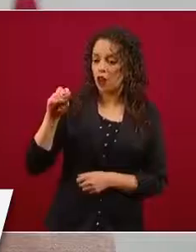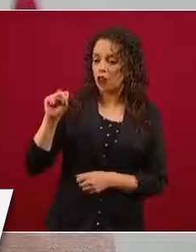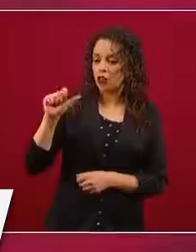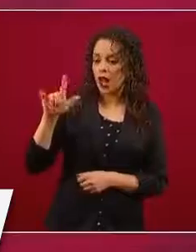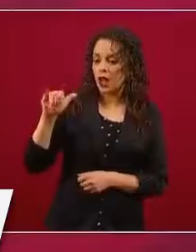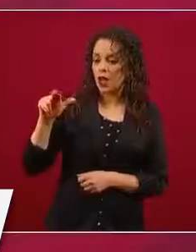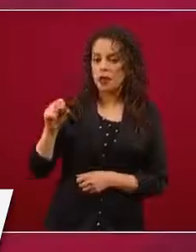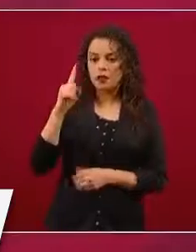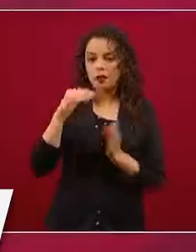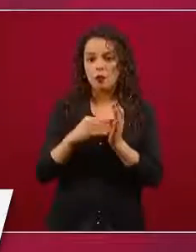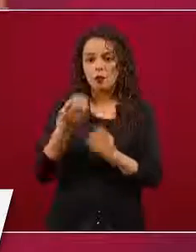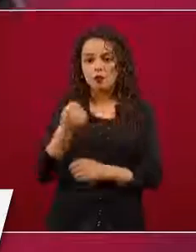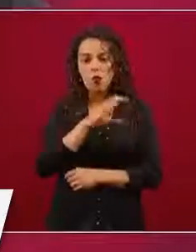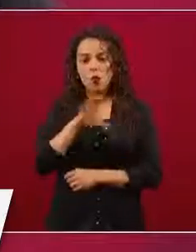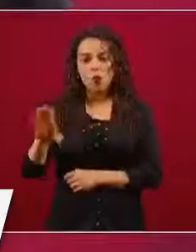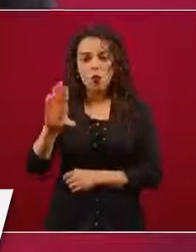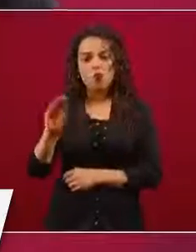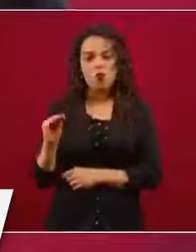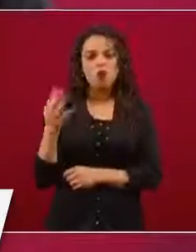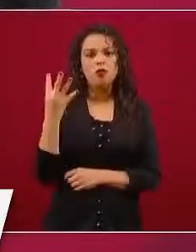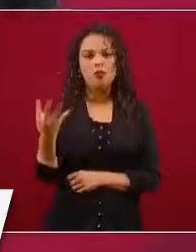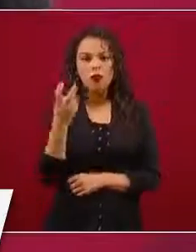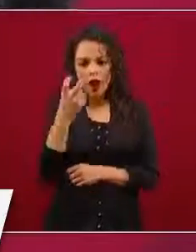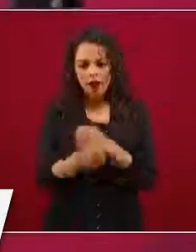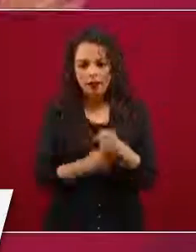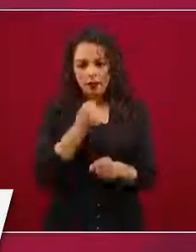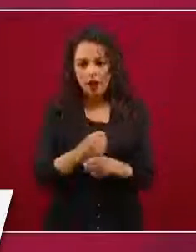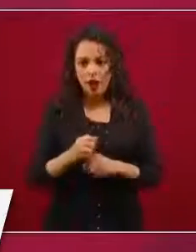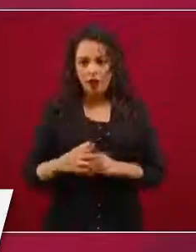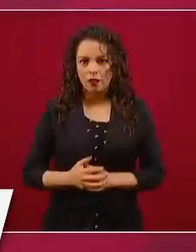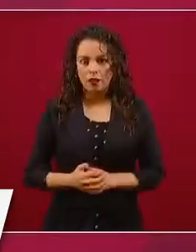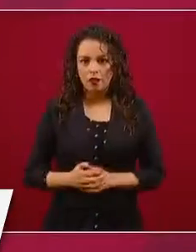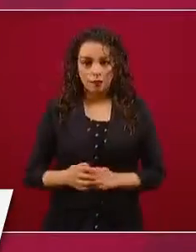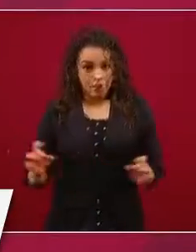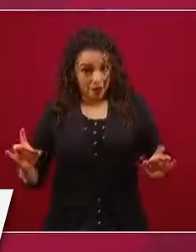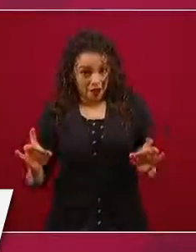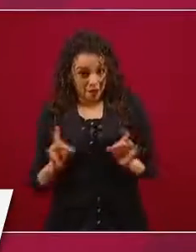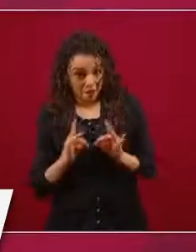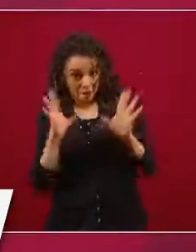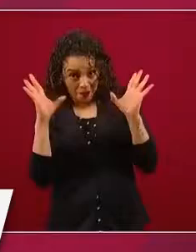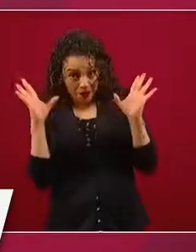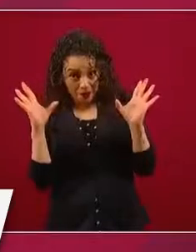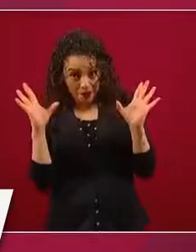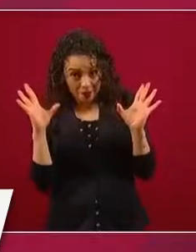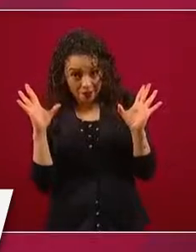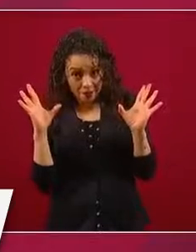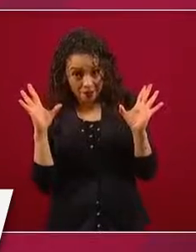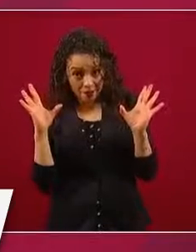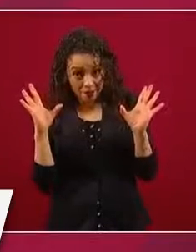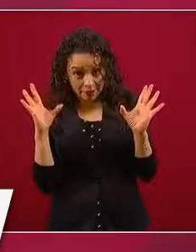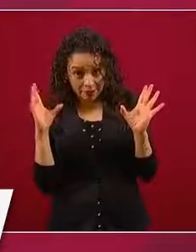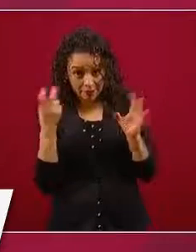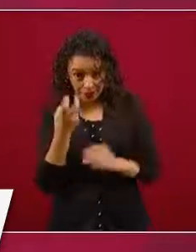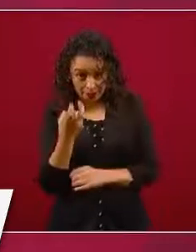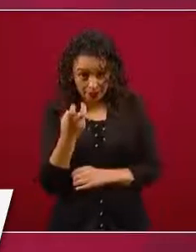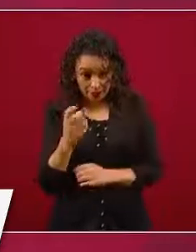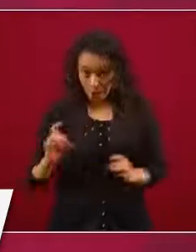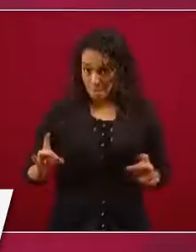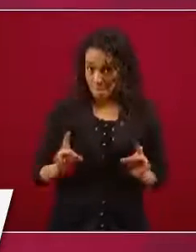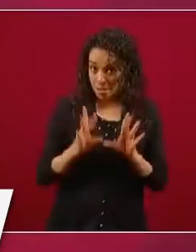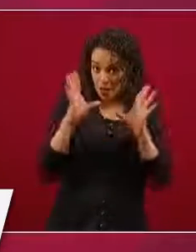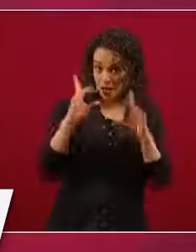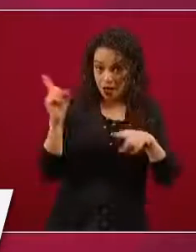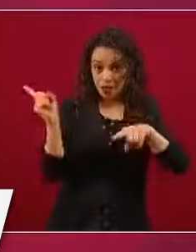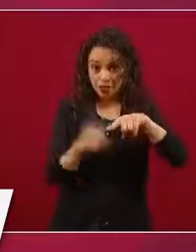fue casualidad el quitarlo del Código Penal